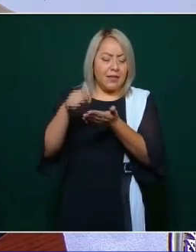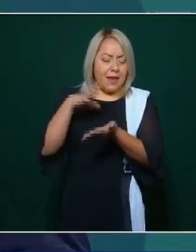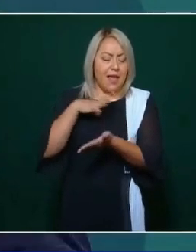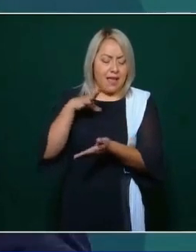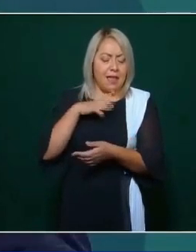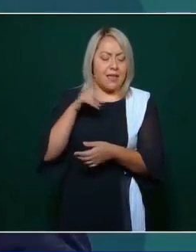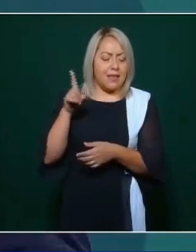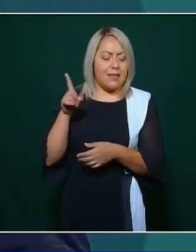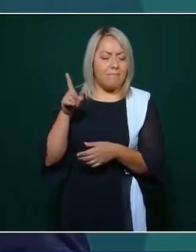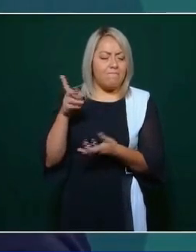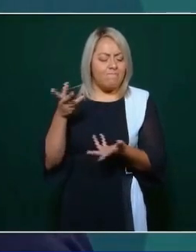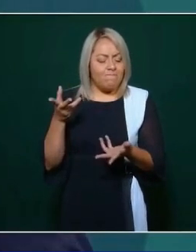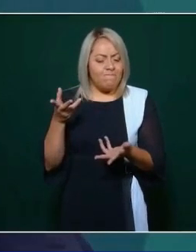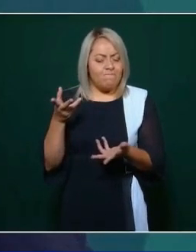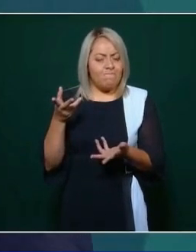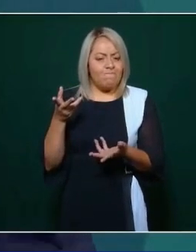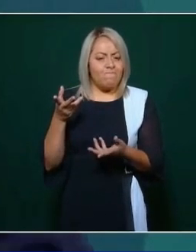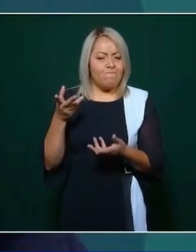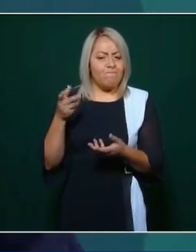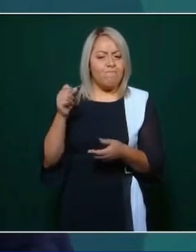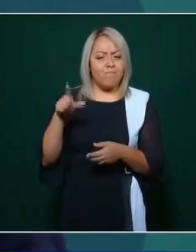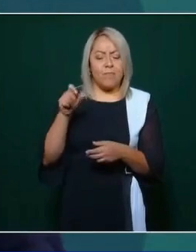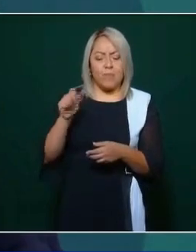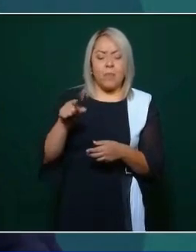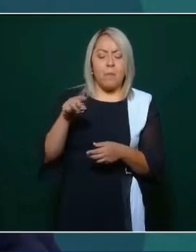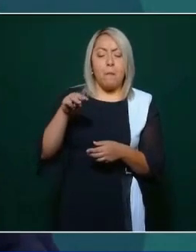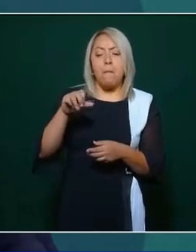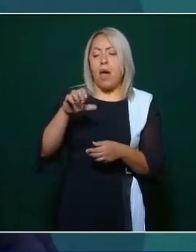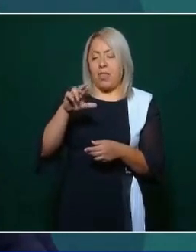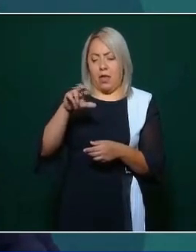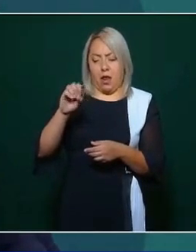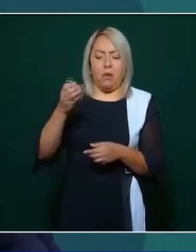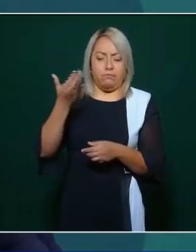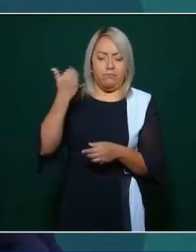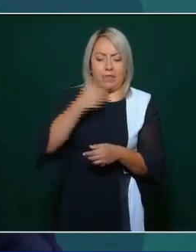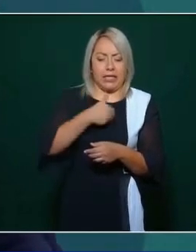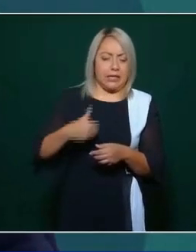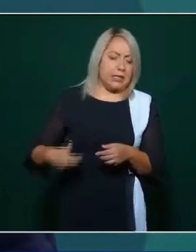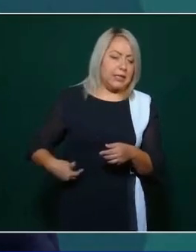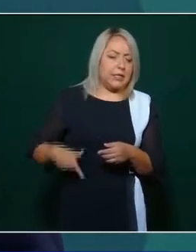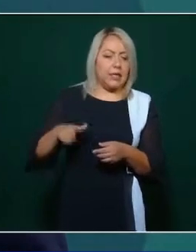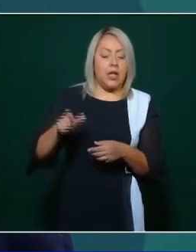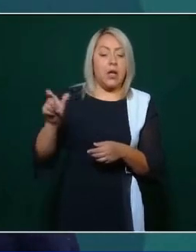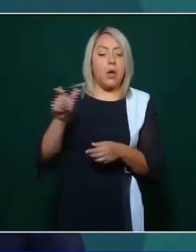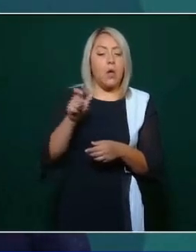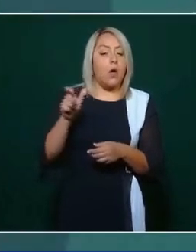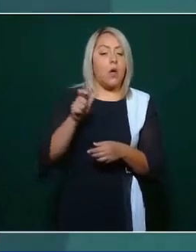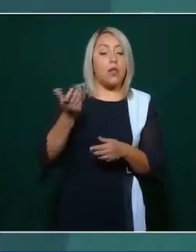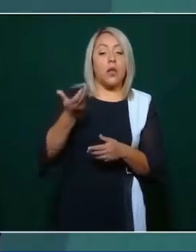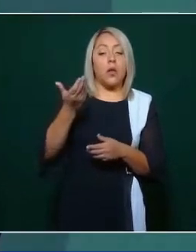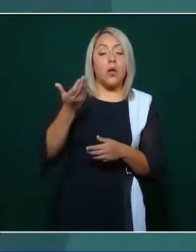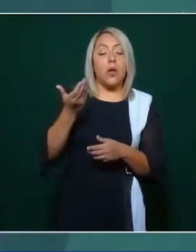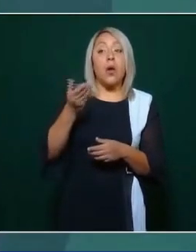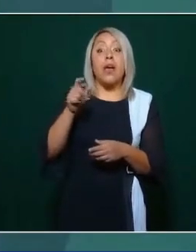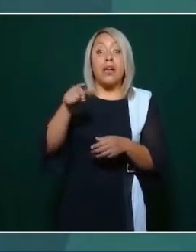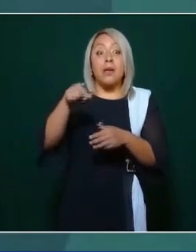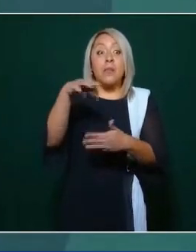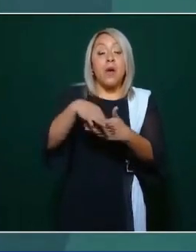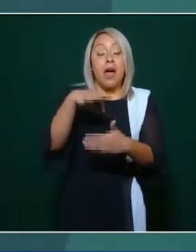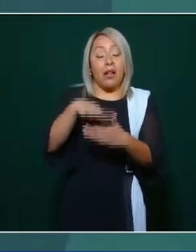de presidente Madero en una elección de Hidalgo.